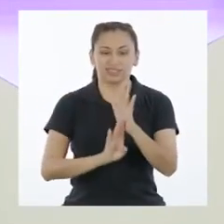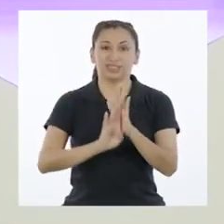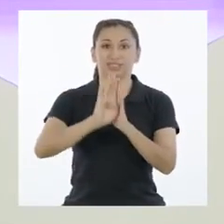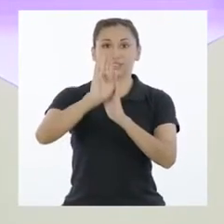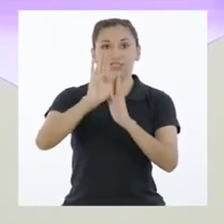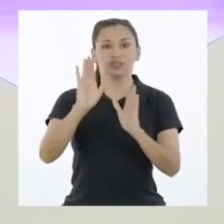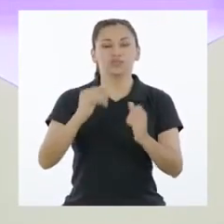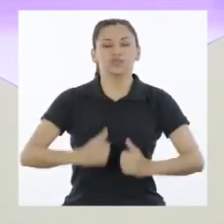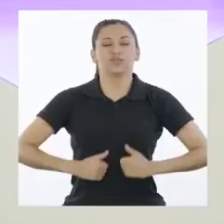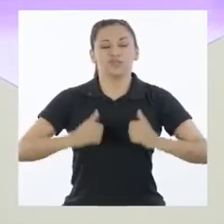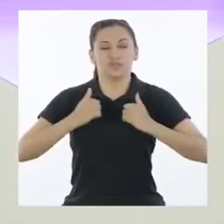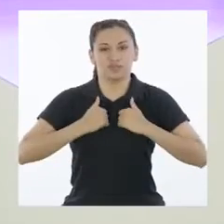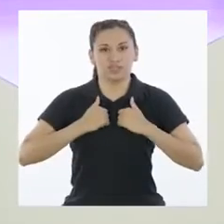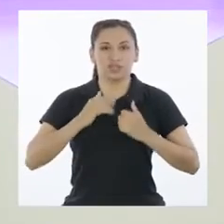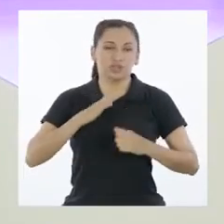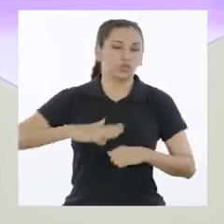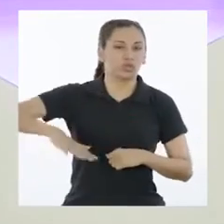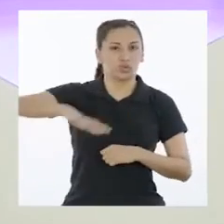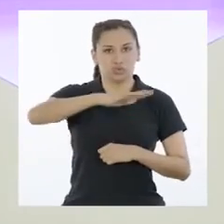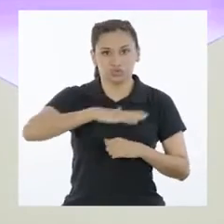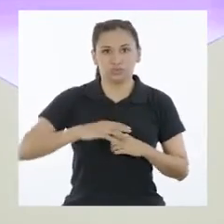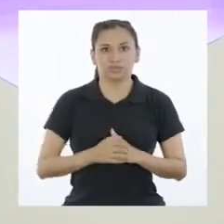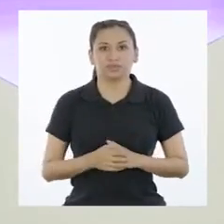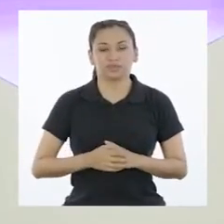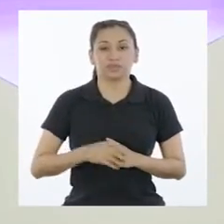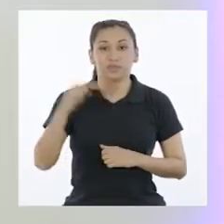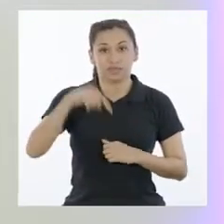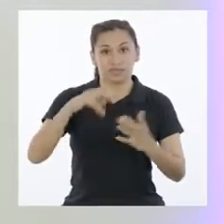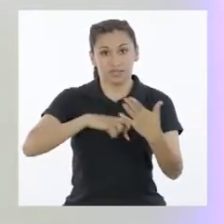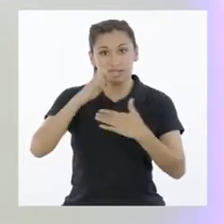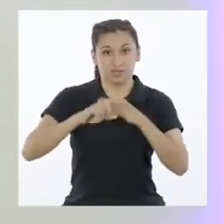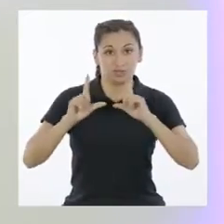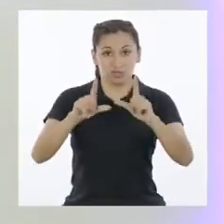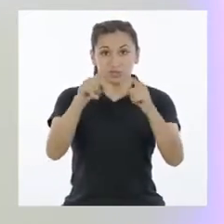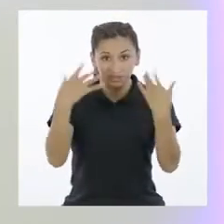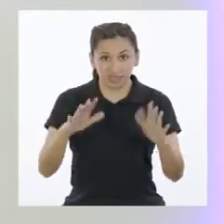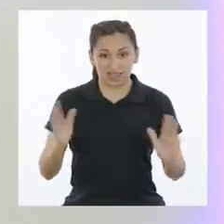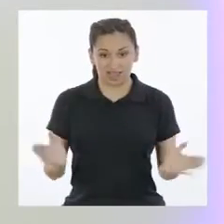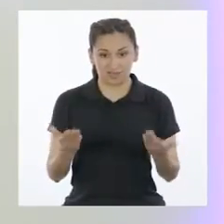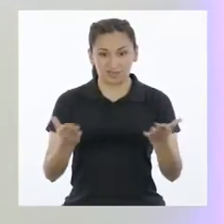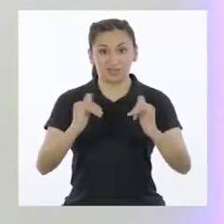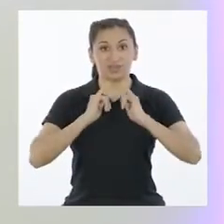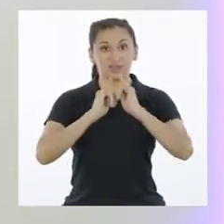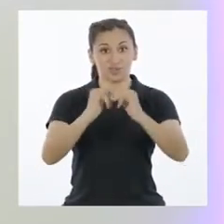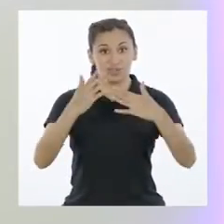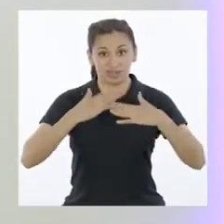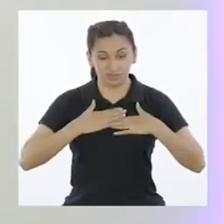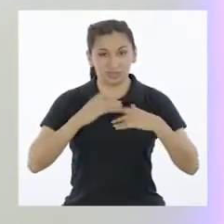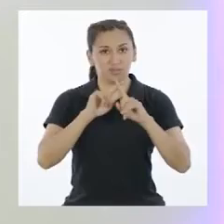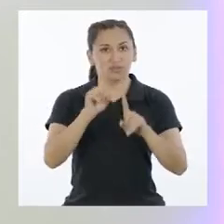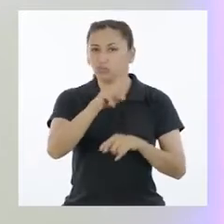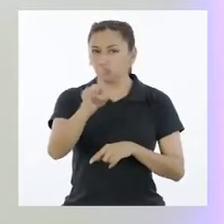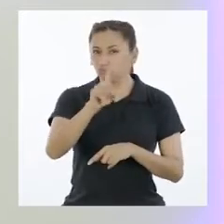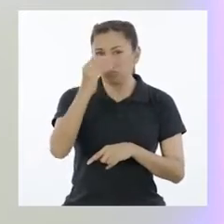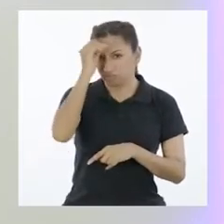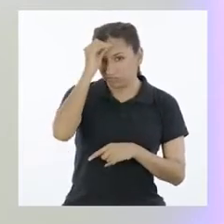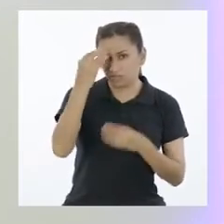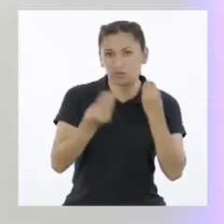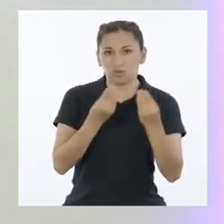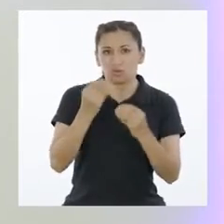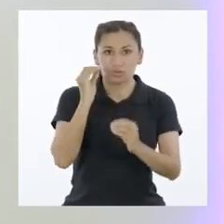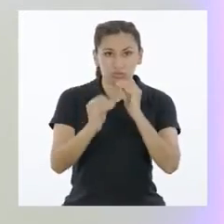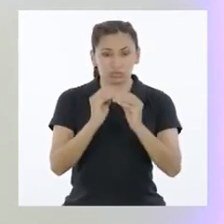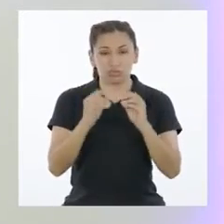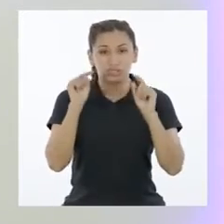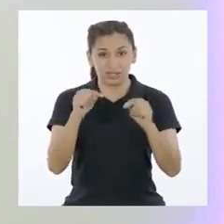comunidad y mejorando la calidad de vida de todas y todos Si este programa los ha motivado tanto como a mí, pero no saben cómo